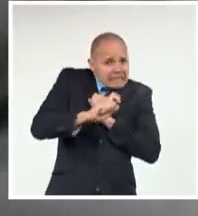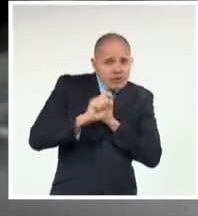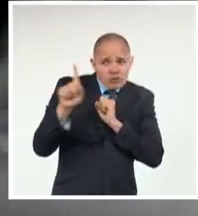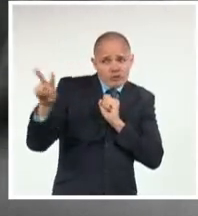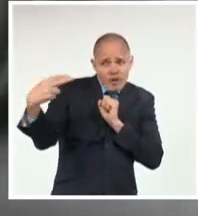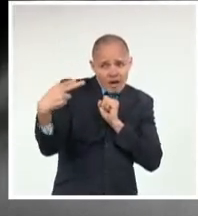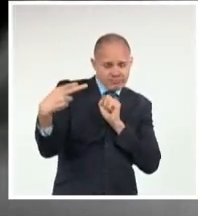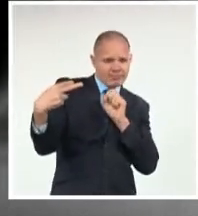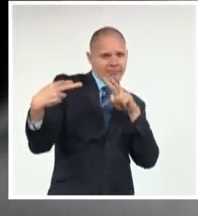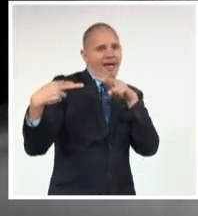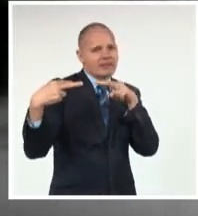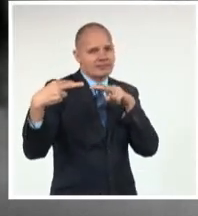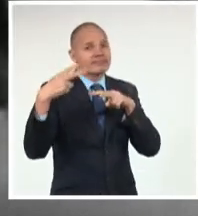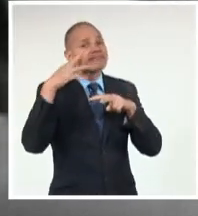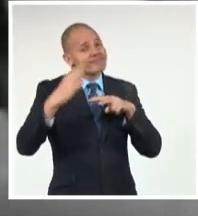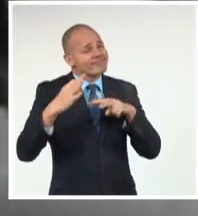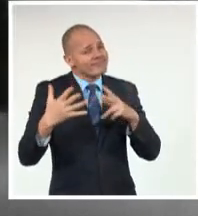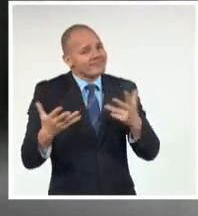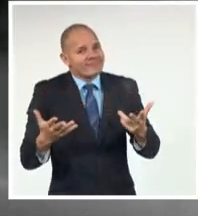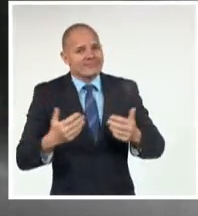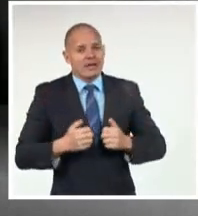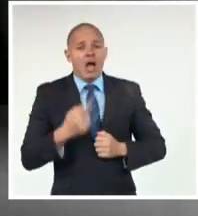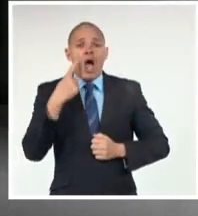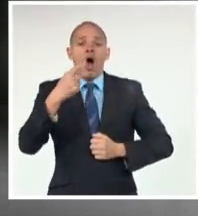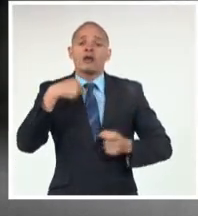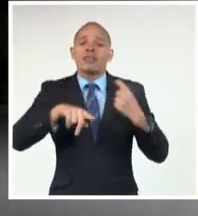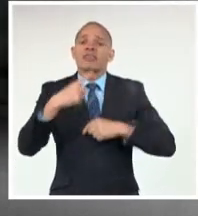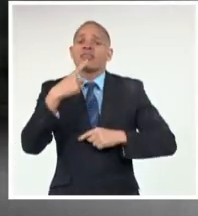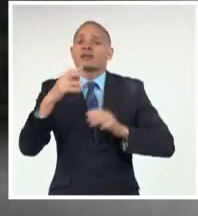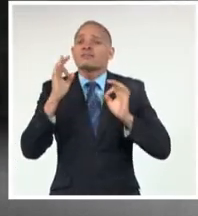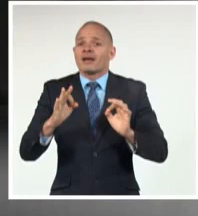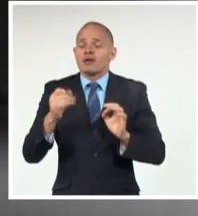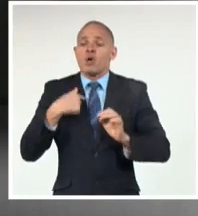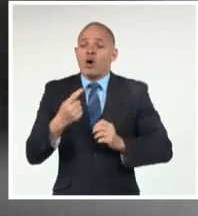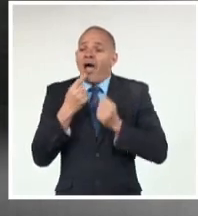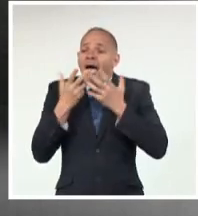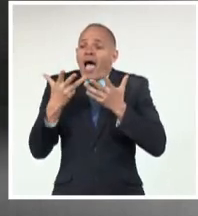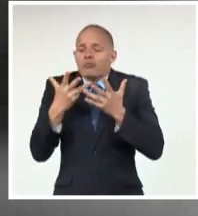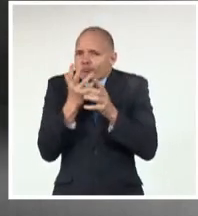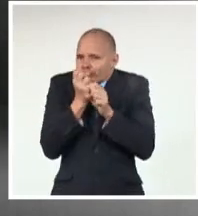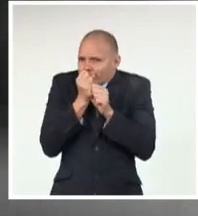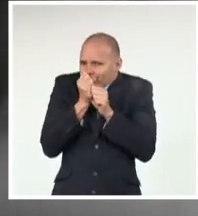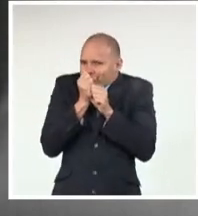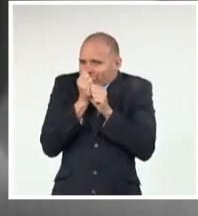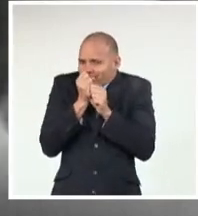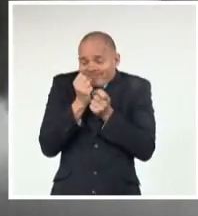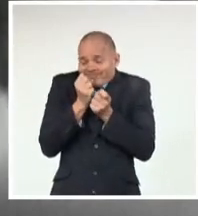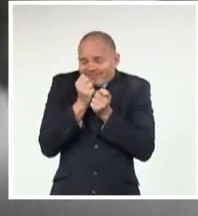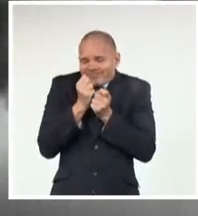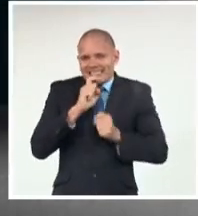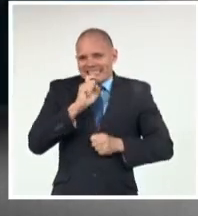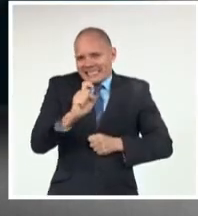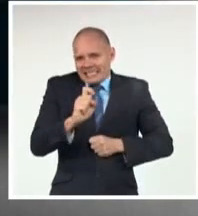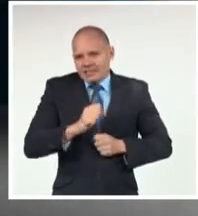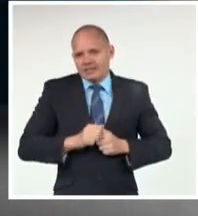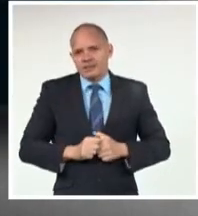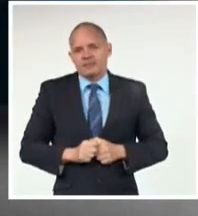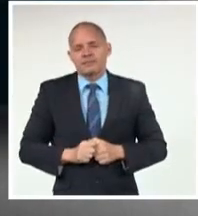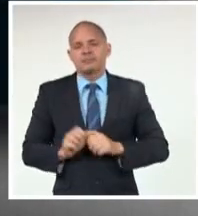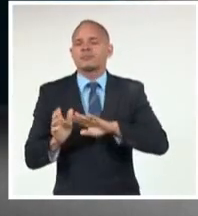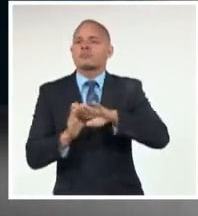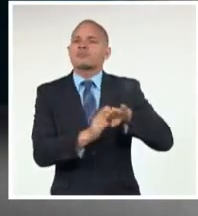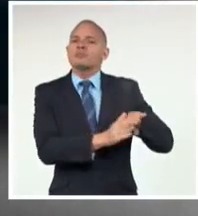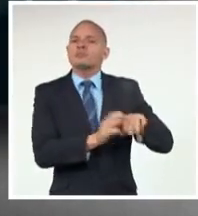Pero se me vuelve Y donde dije Dos es uno Sin tres Que te